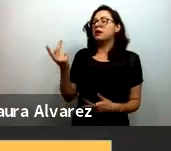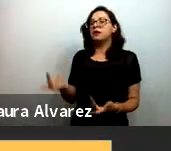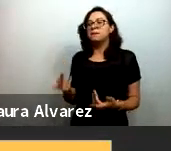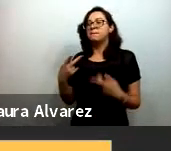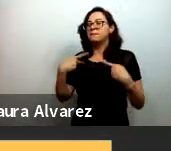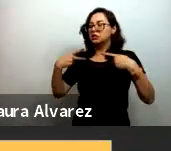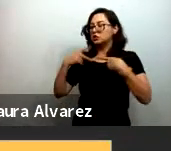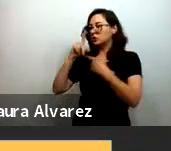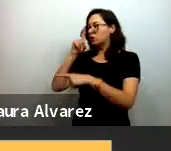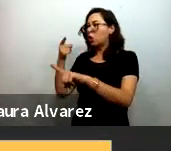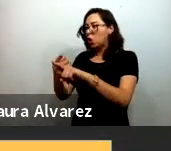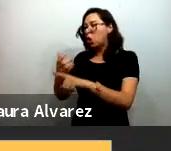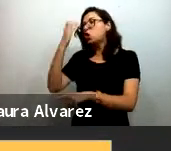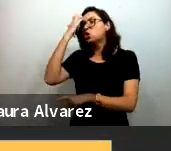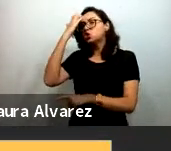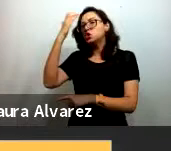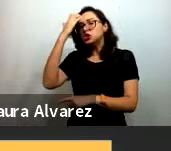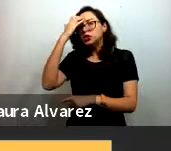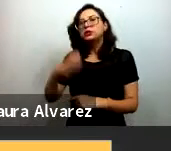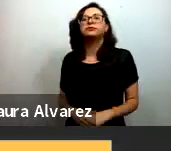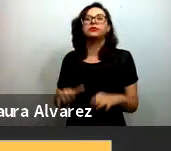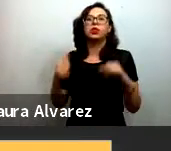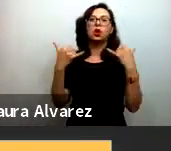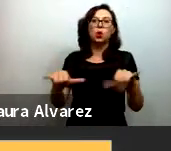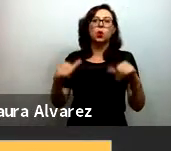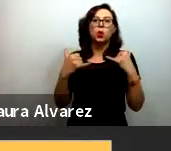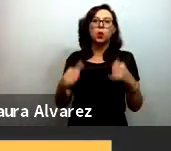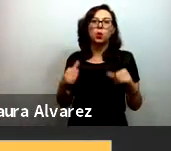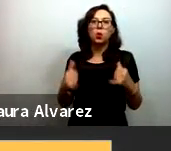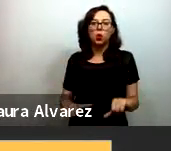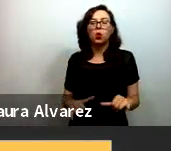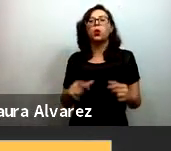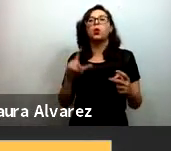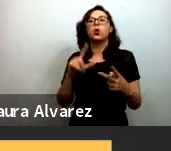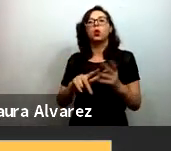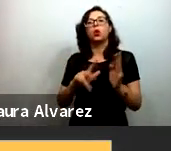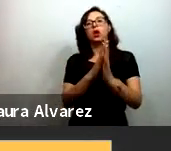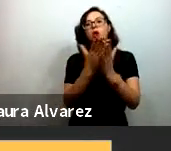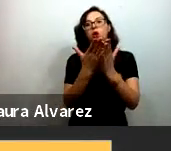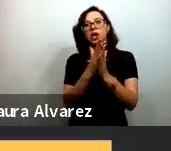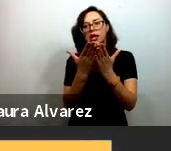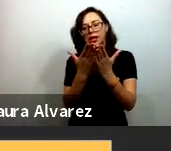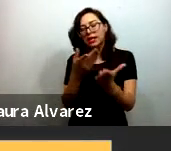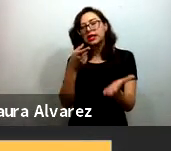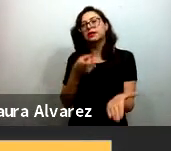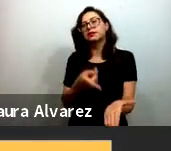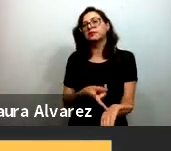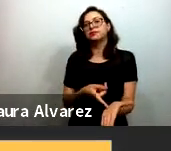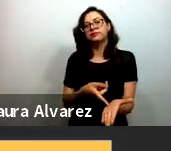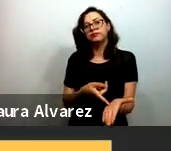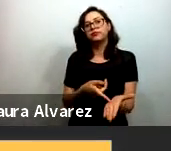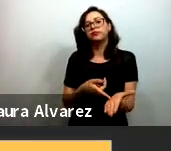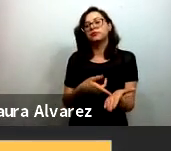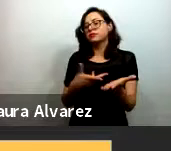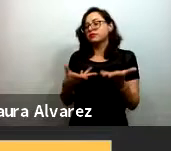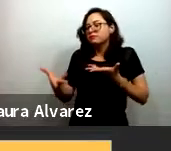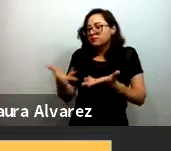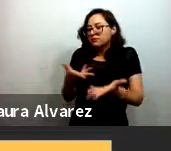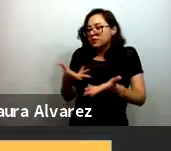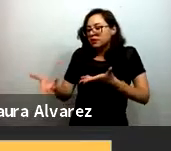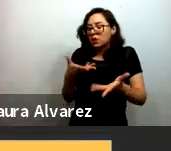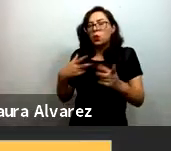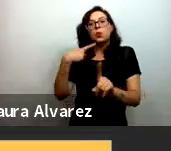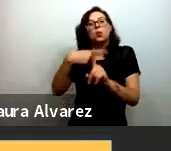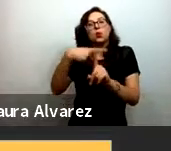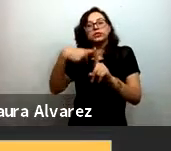objetivo entonces hay un muñeco que tiene que ver con la autorregulación un libro que por supuesto ustedes saben que sirve para la interacción positiva para la